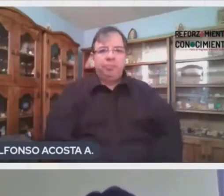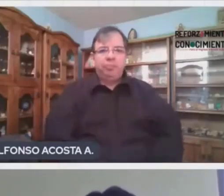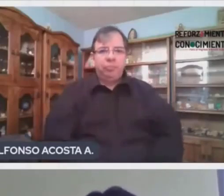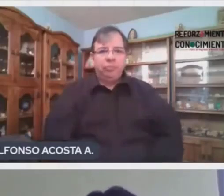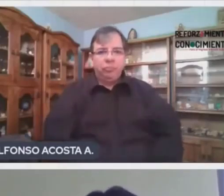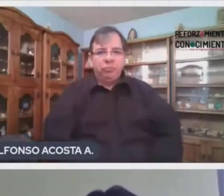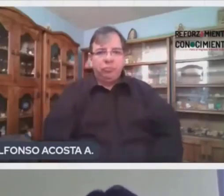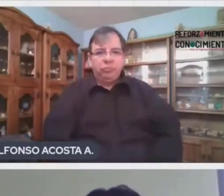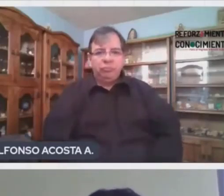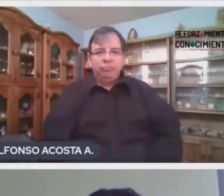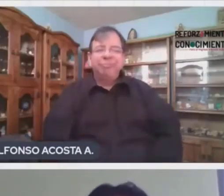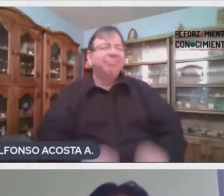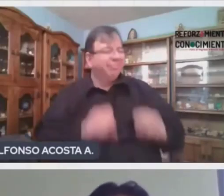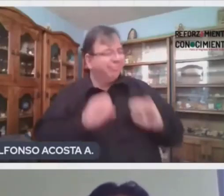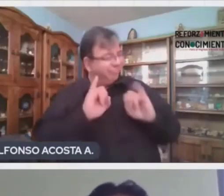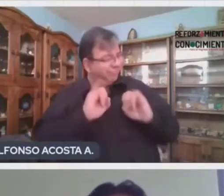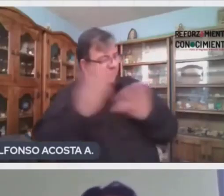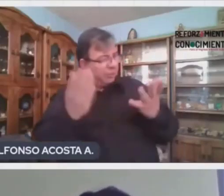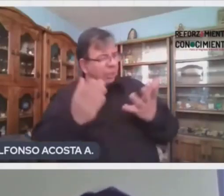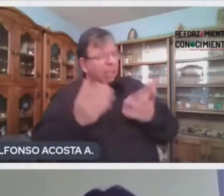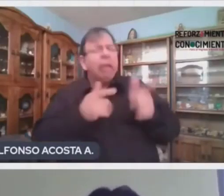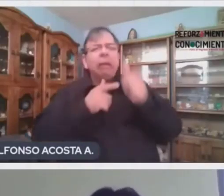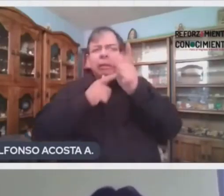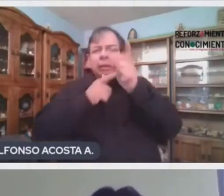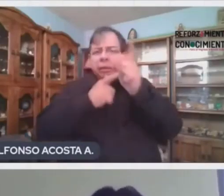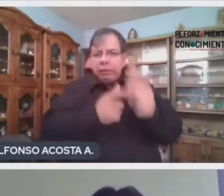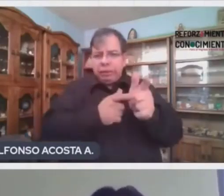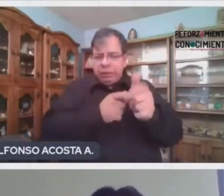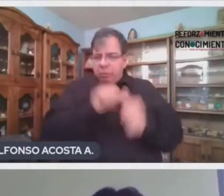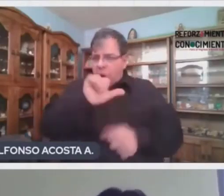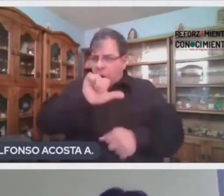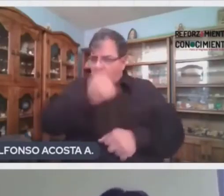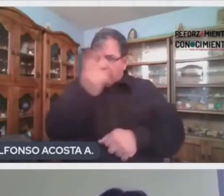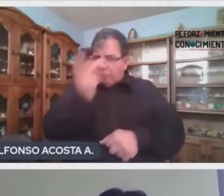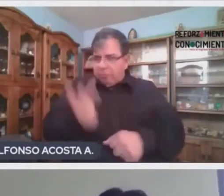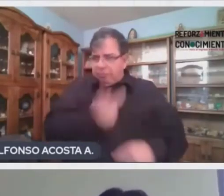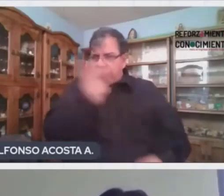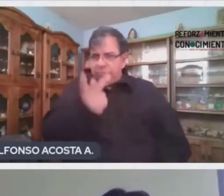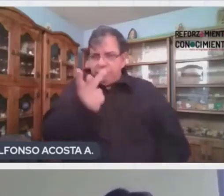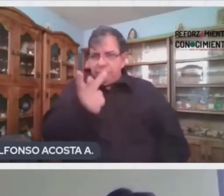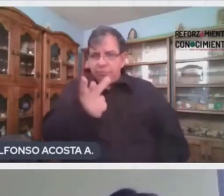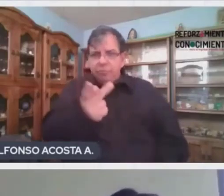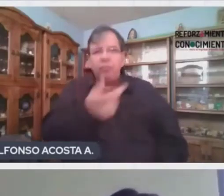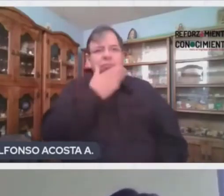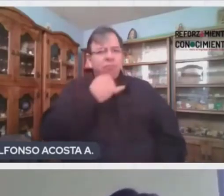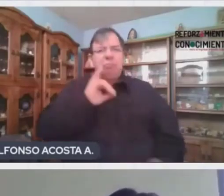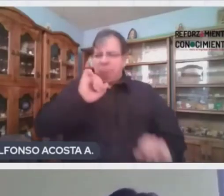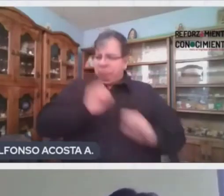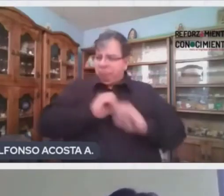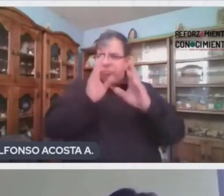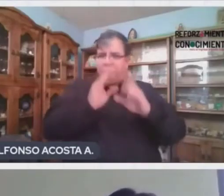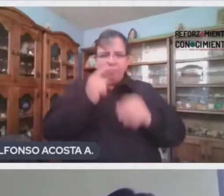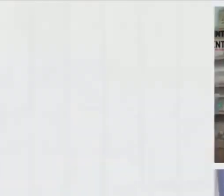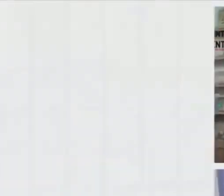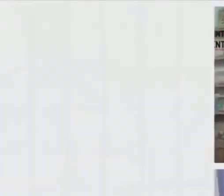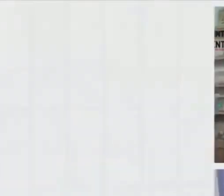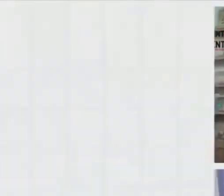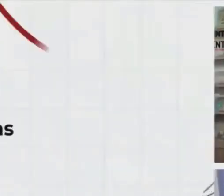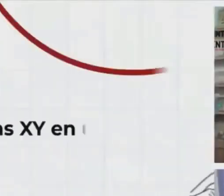Claro que sí. ¿Qué les parece si continuamos con otro reactivo? Claro que sí, maestra. Vamos allá.